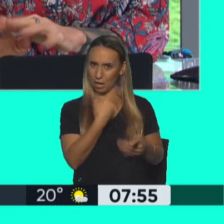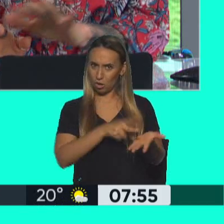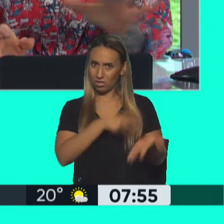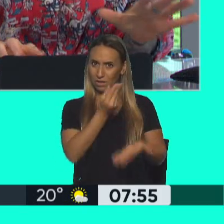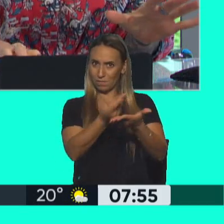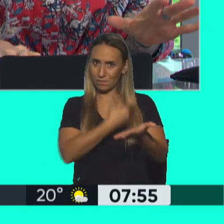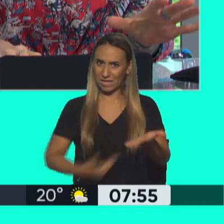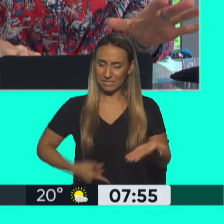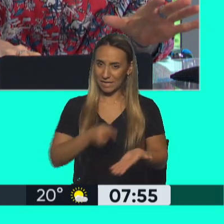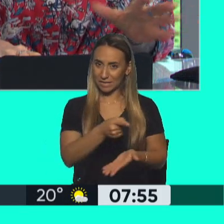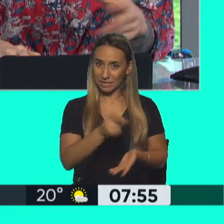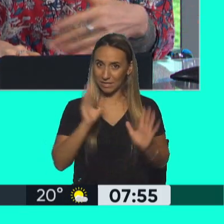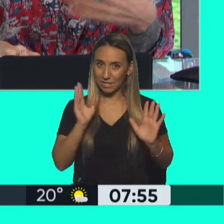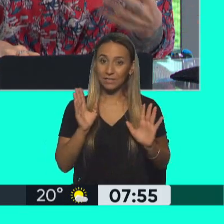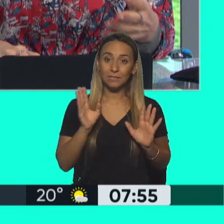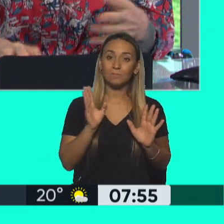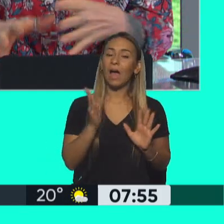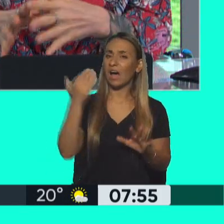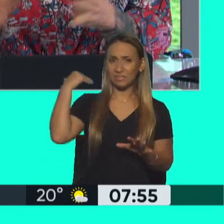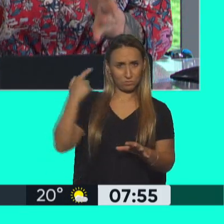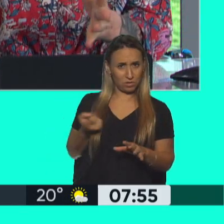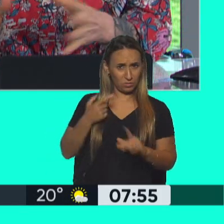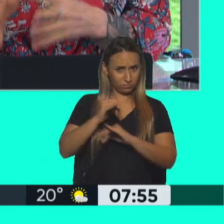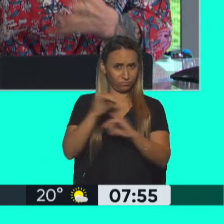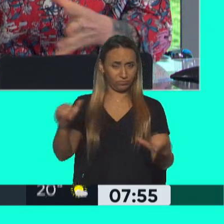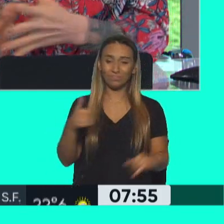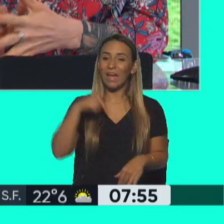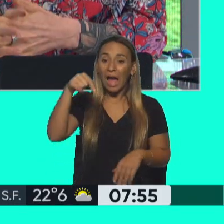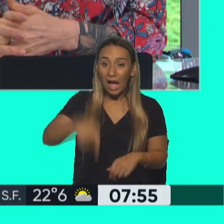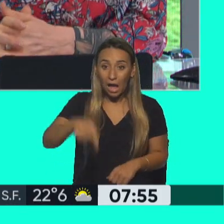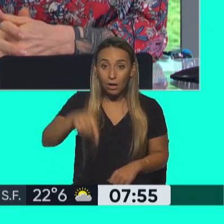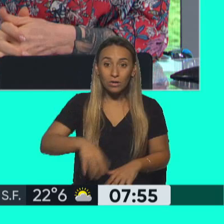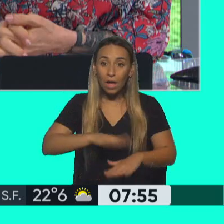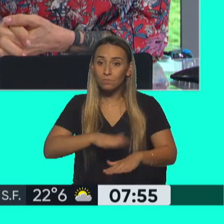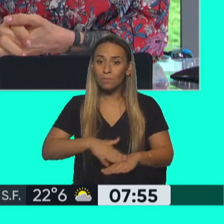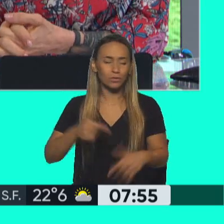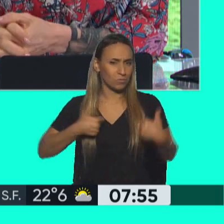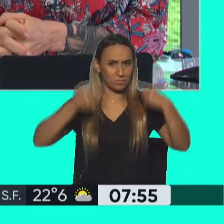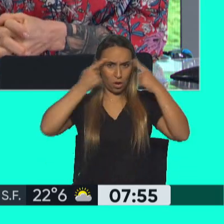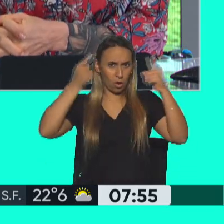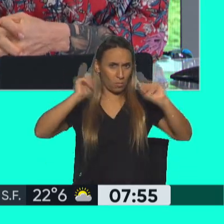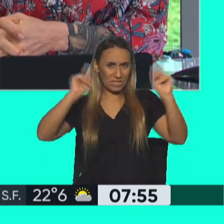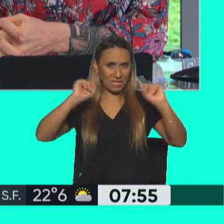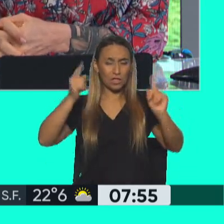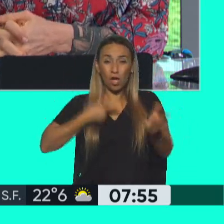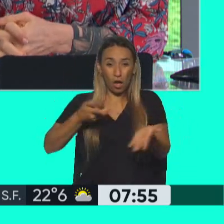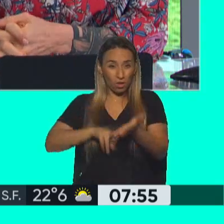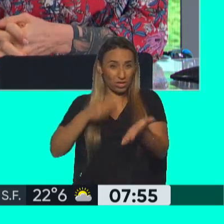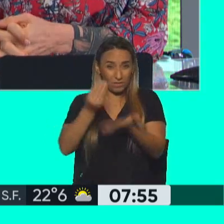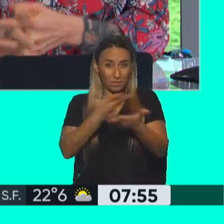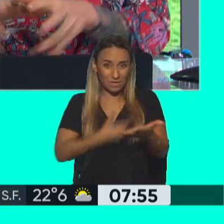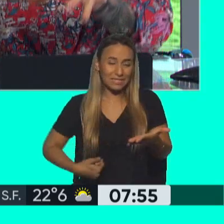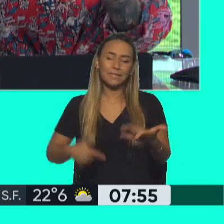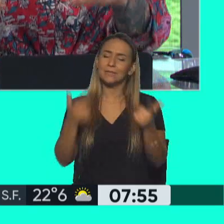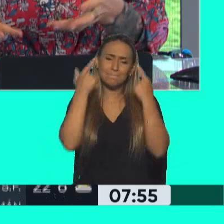Fernández, pese a que hace algunos días había ratificado que en este momento, en este contexto, no está pensando en un nuevo mandato. Lo